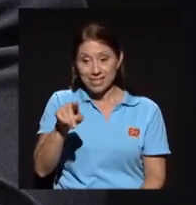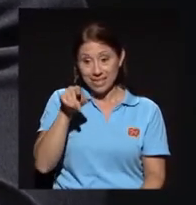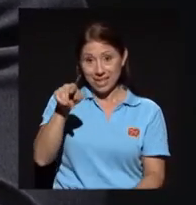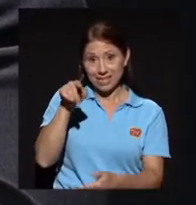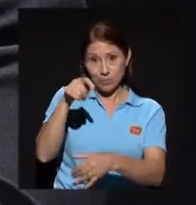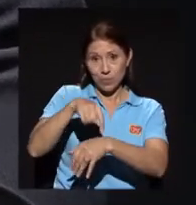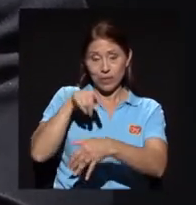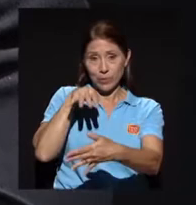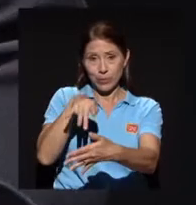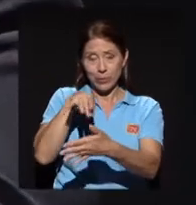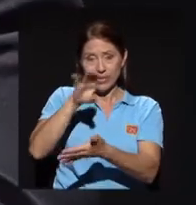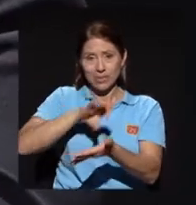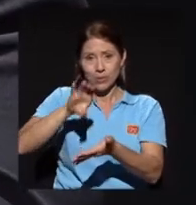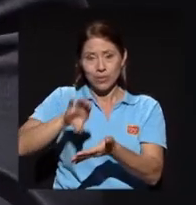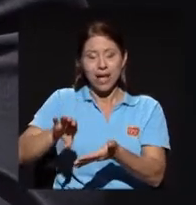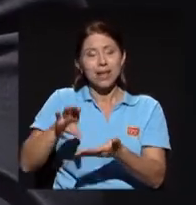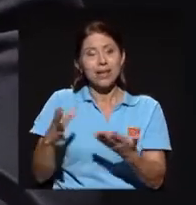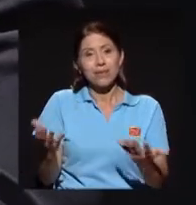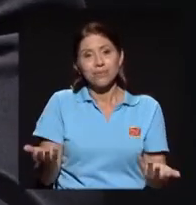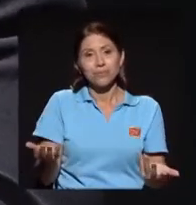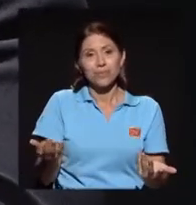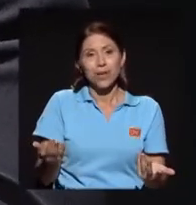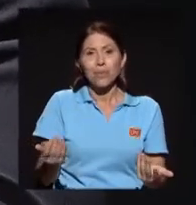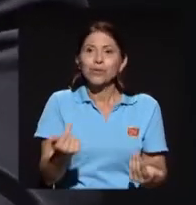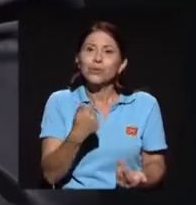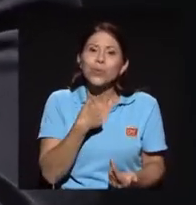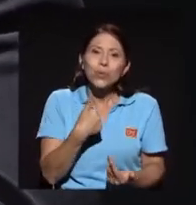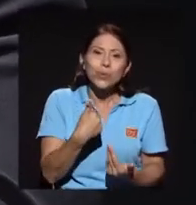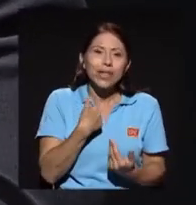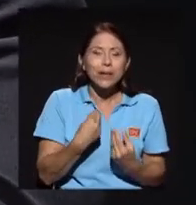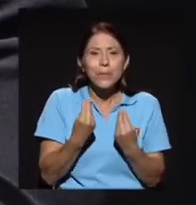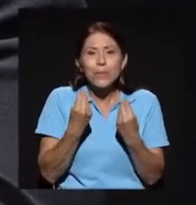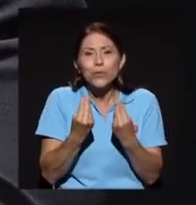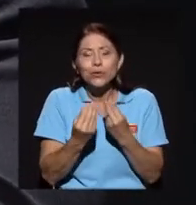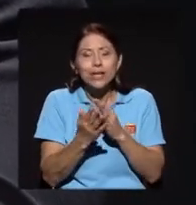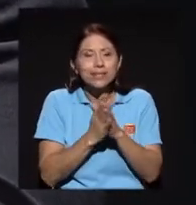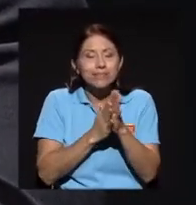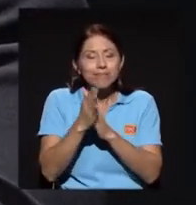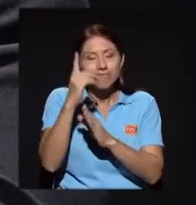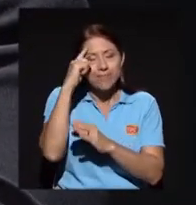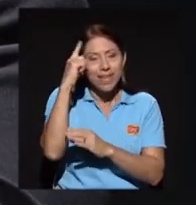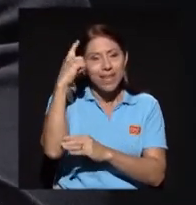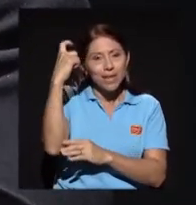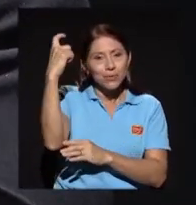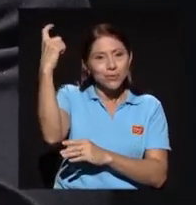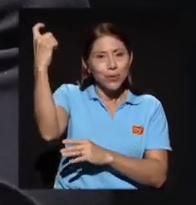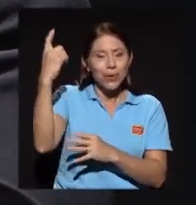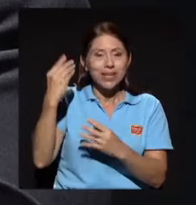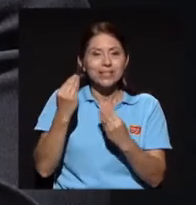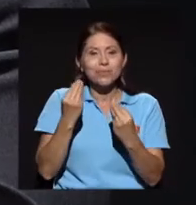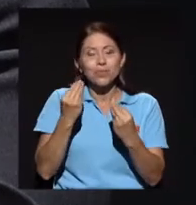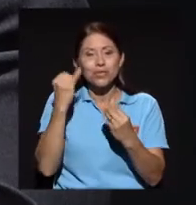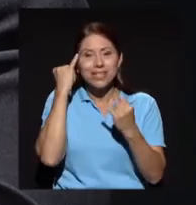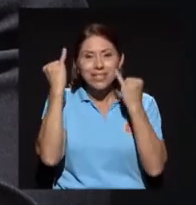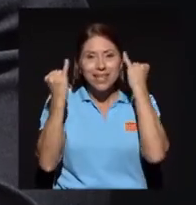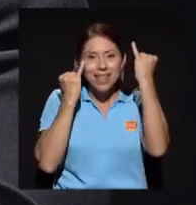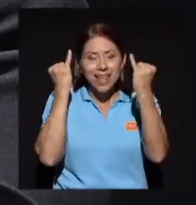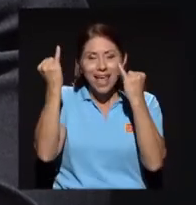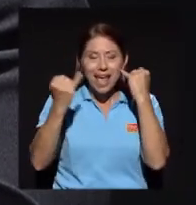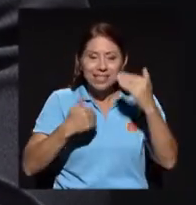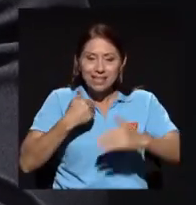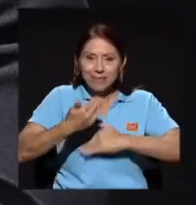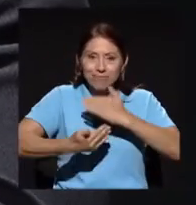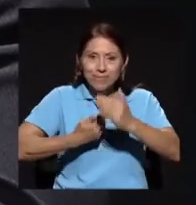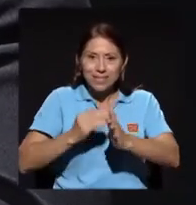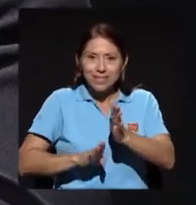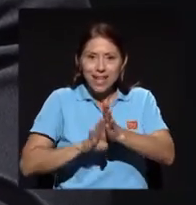pues, uno tiene muchas ilusiones, ¿verdad?, y muchas ideas de salir adelante.